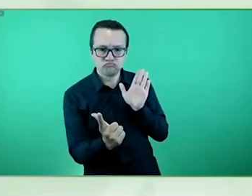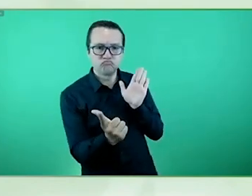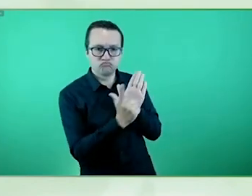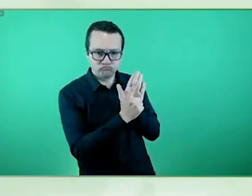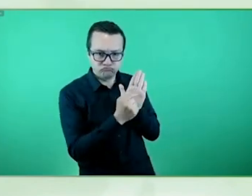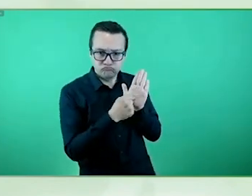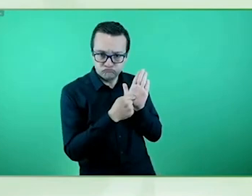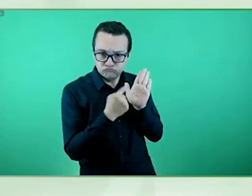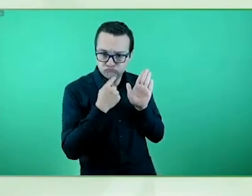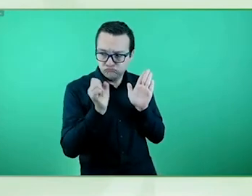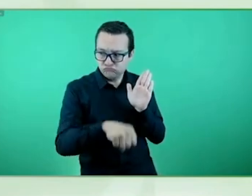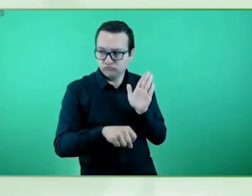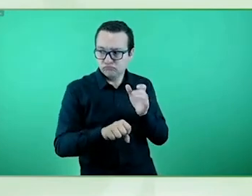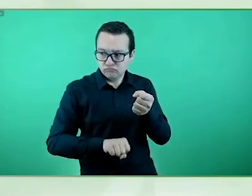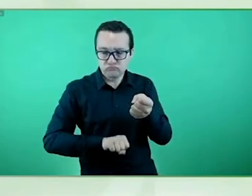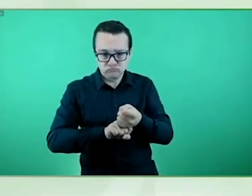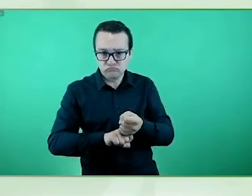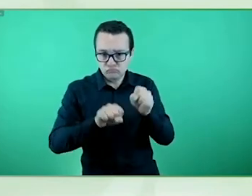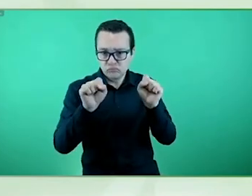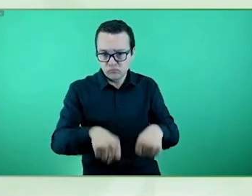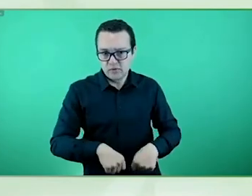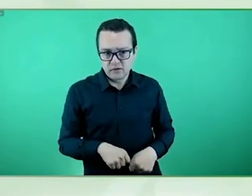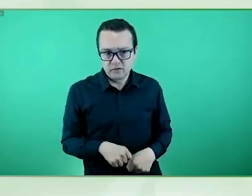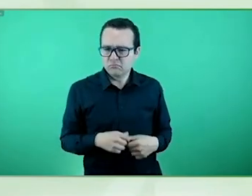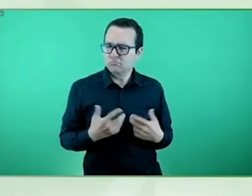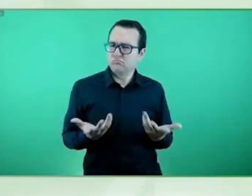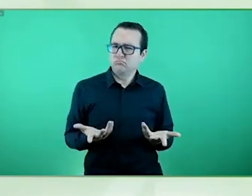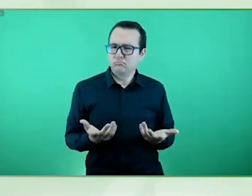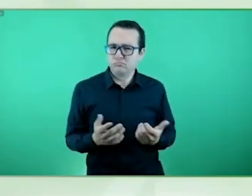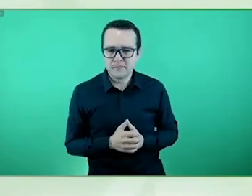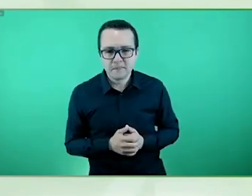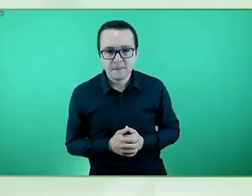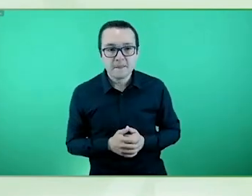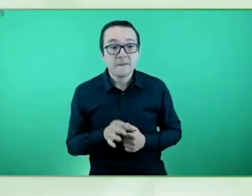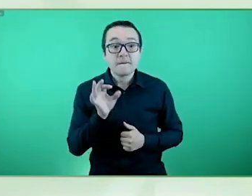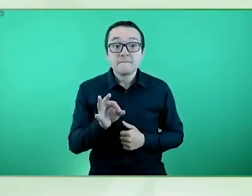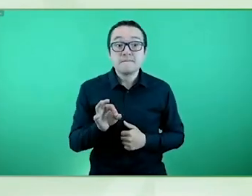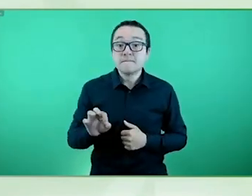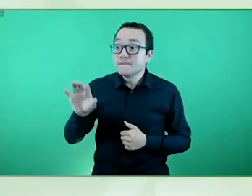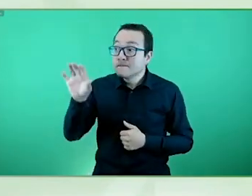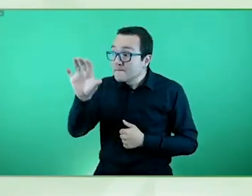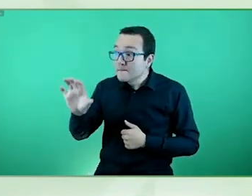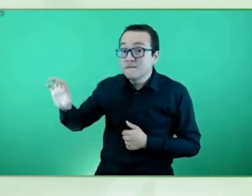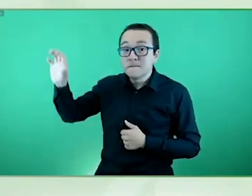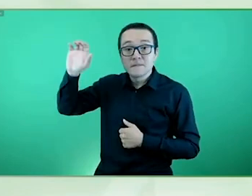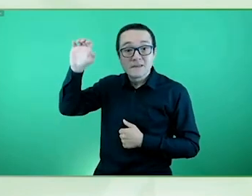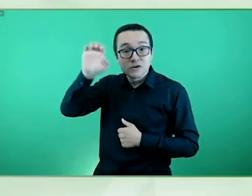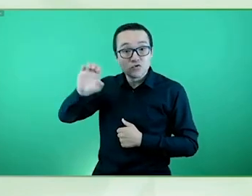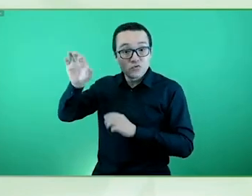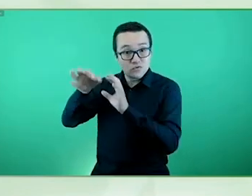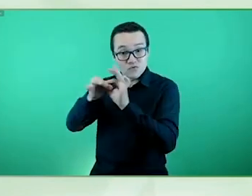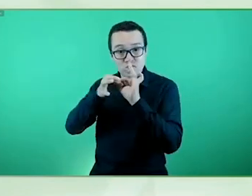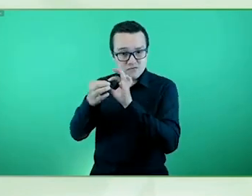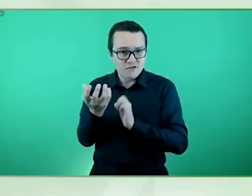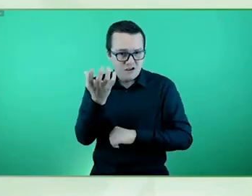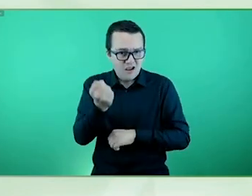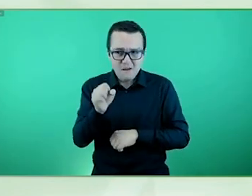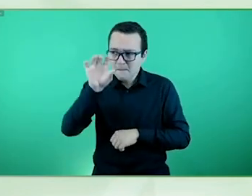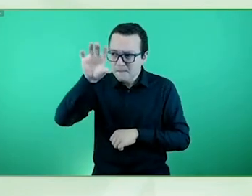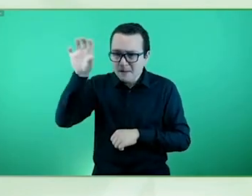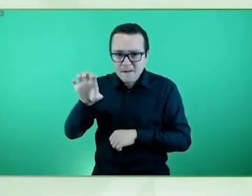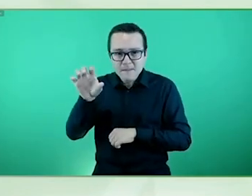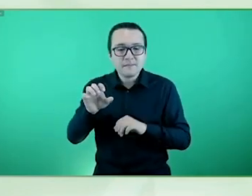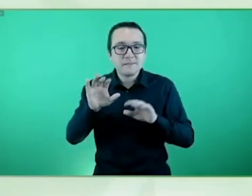recoja en cada uno de los 27 estados de la Unión Europea hay legislación que